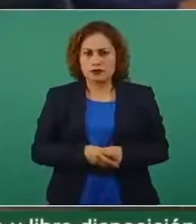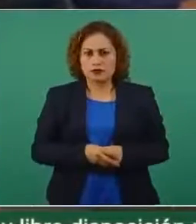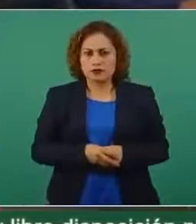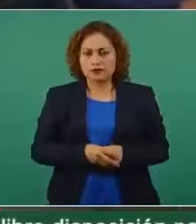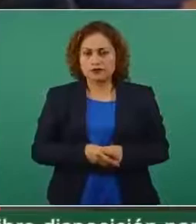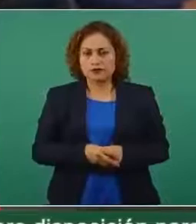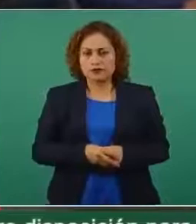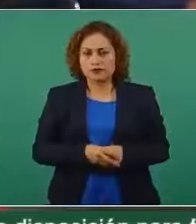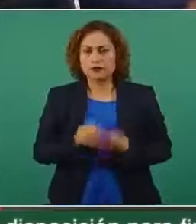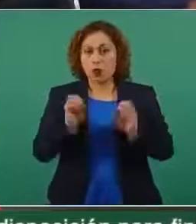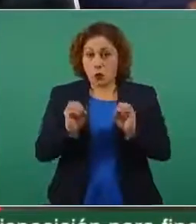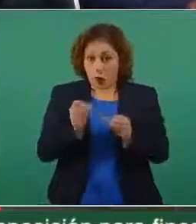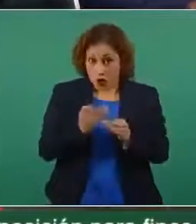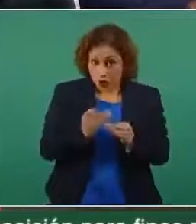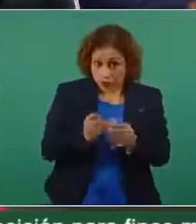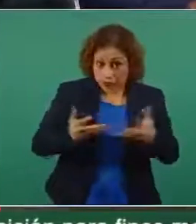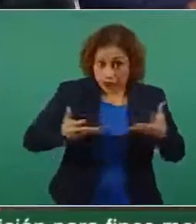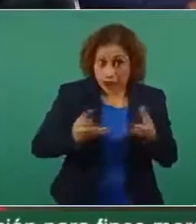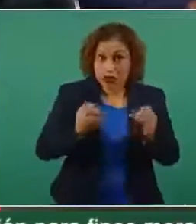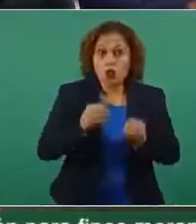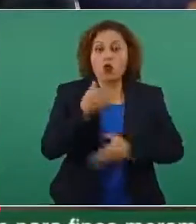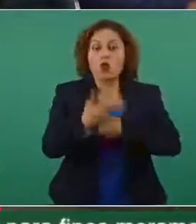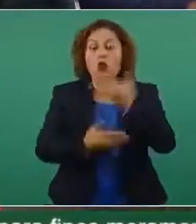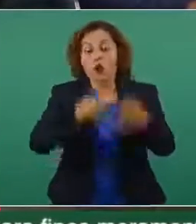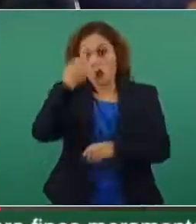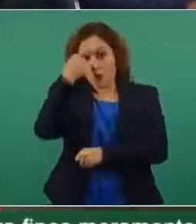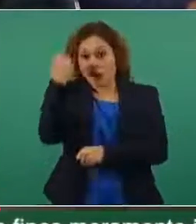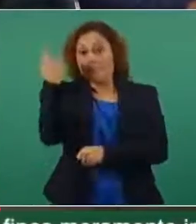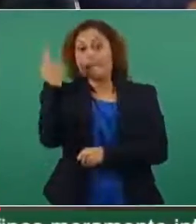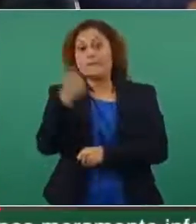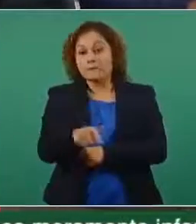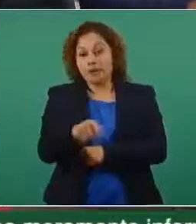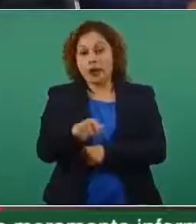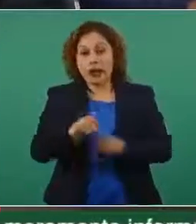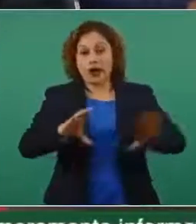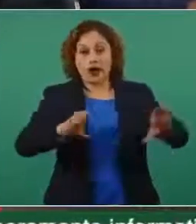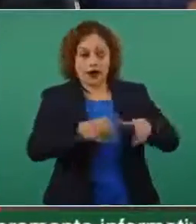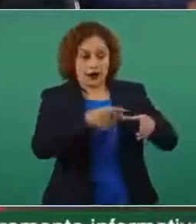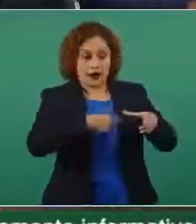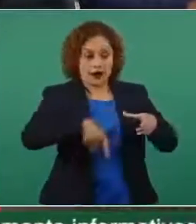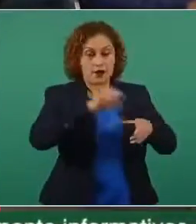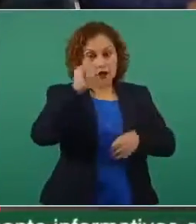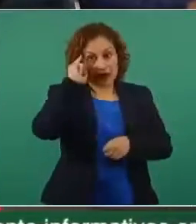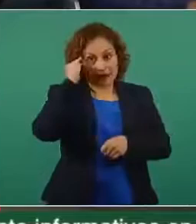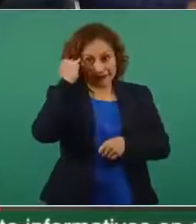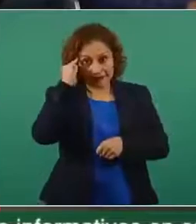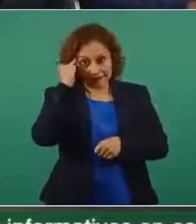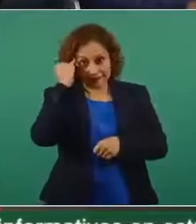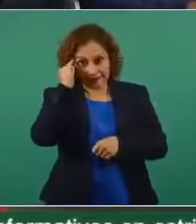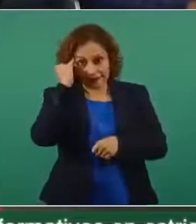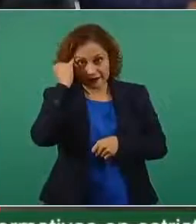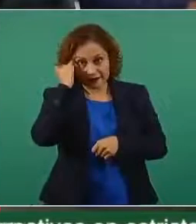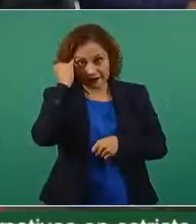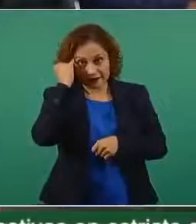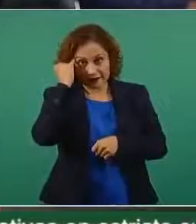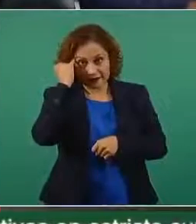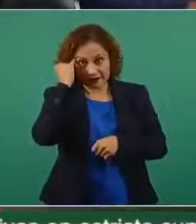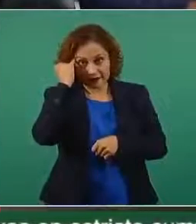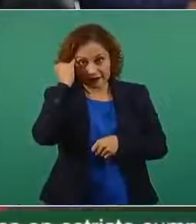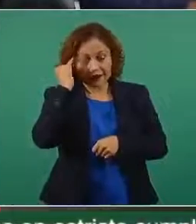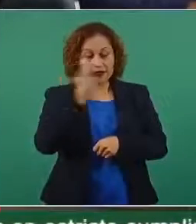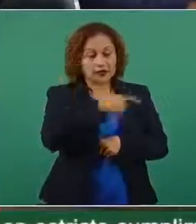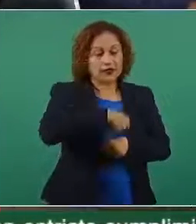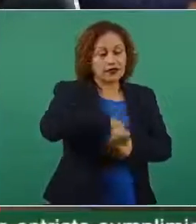a llevar a cabo para restituir a las comunidades indígenas que no